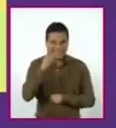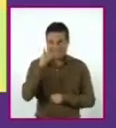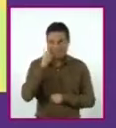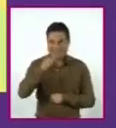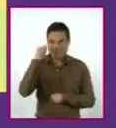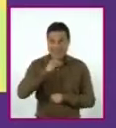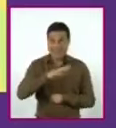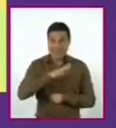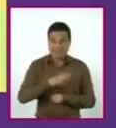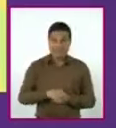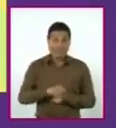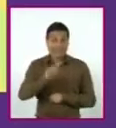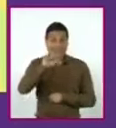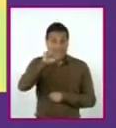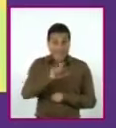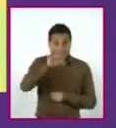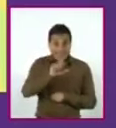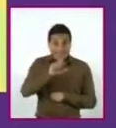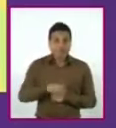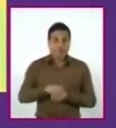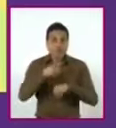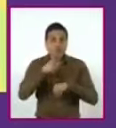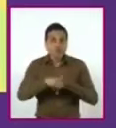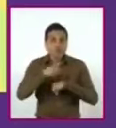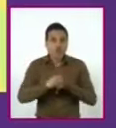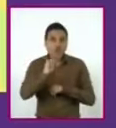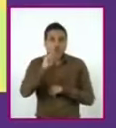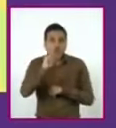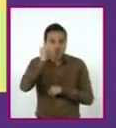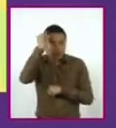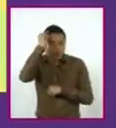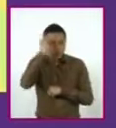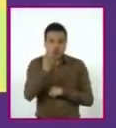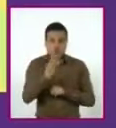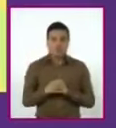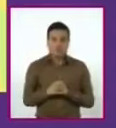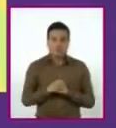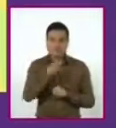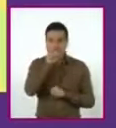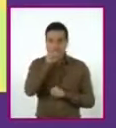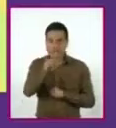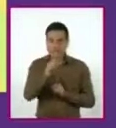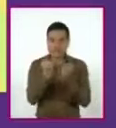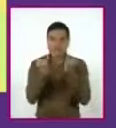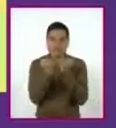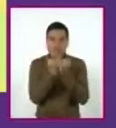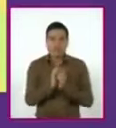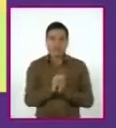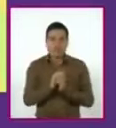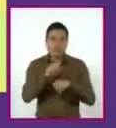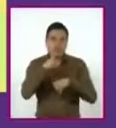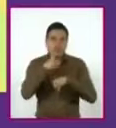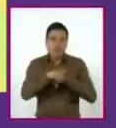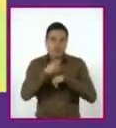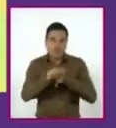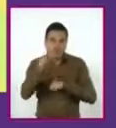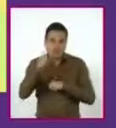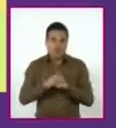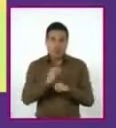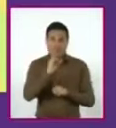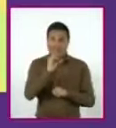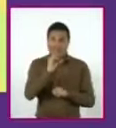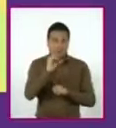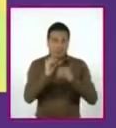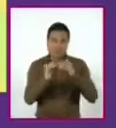término x elevado al cuadrado y su coeficiente a es un número diferente de 0. Ax